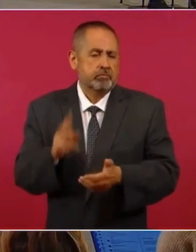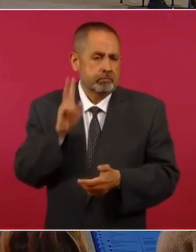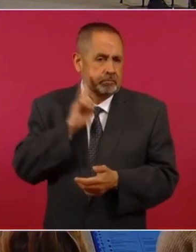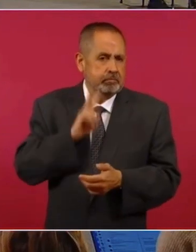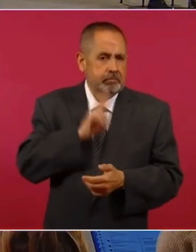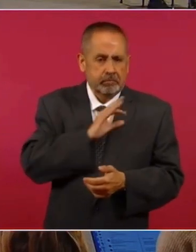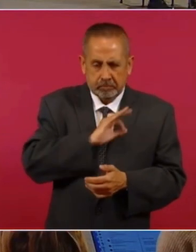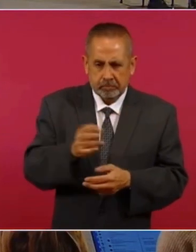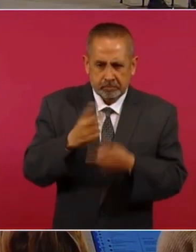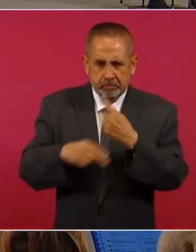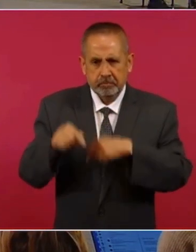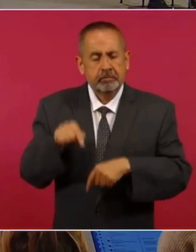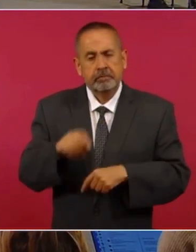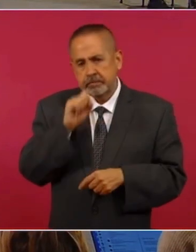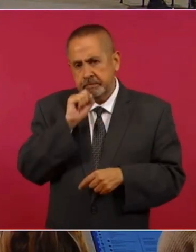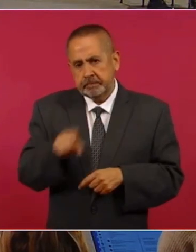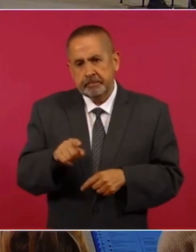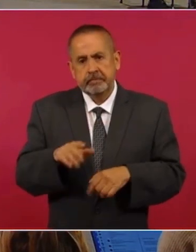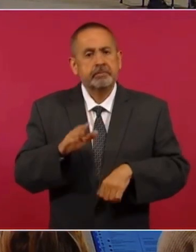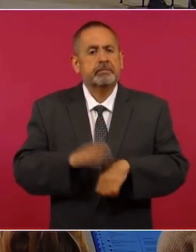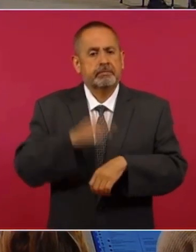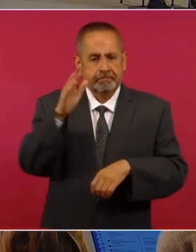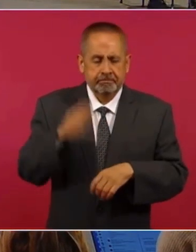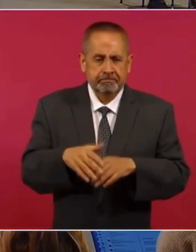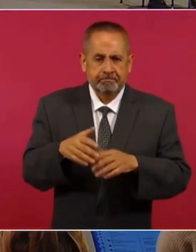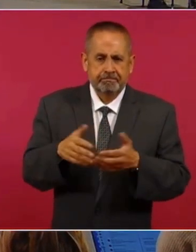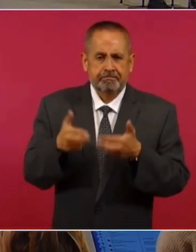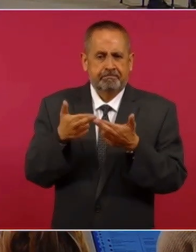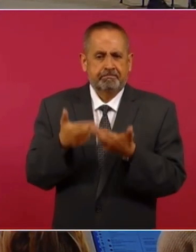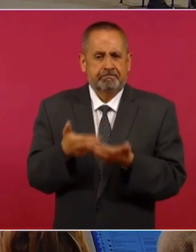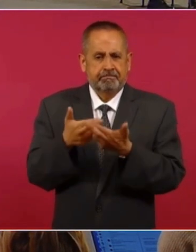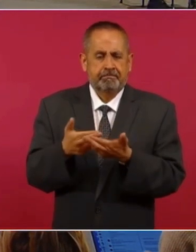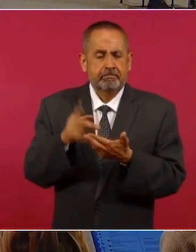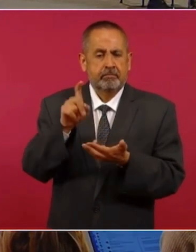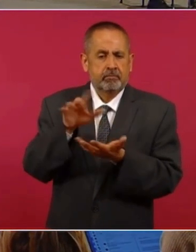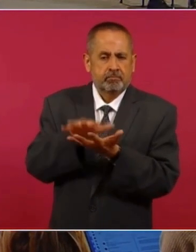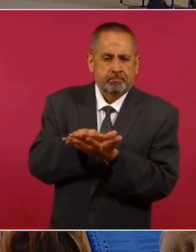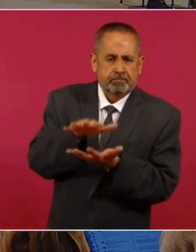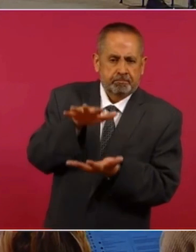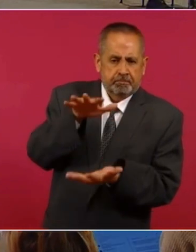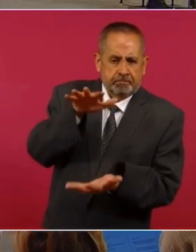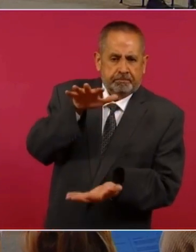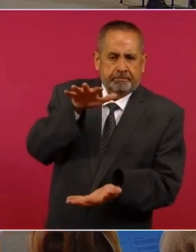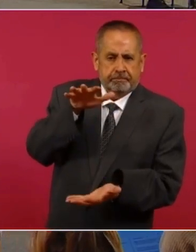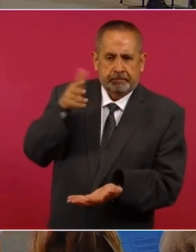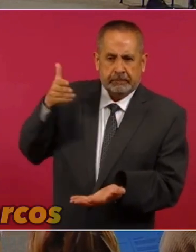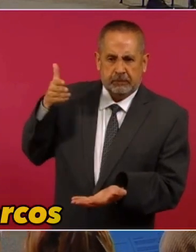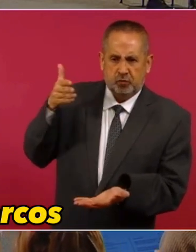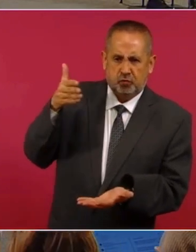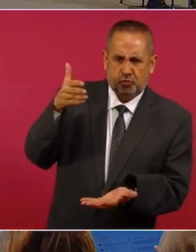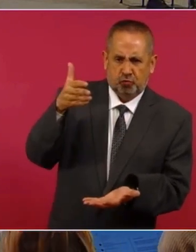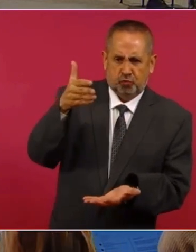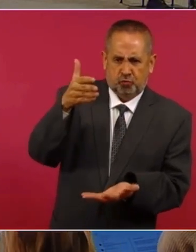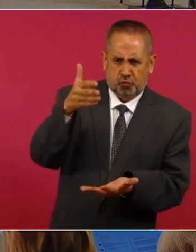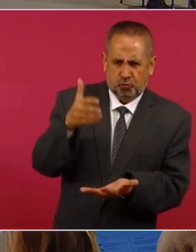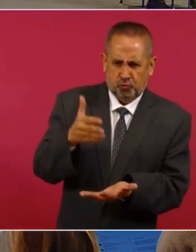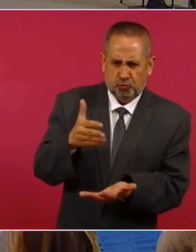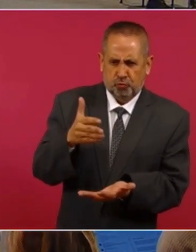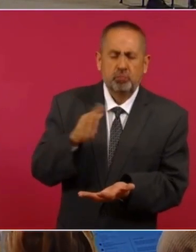también que tenga más calado, más profundidad para la entrada de barcos